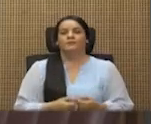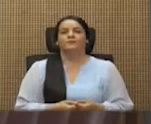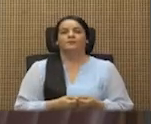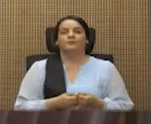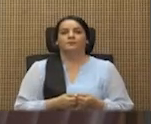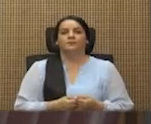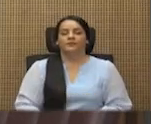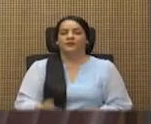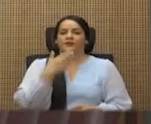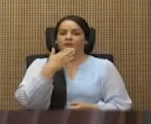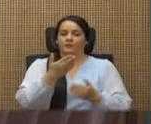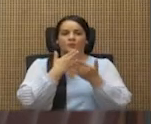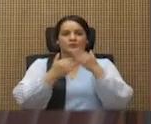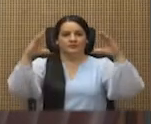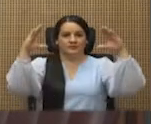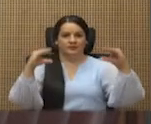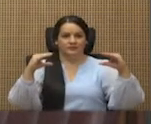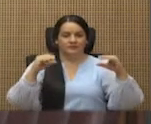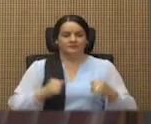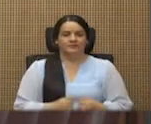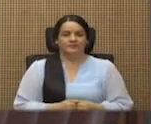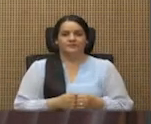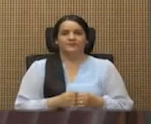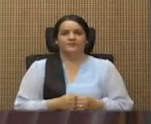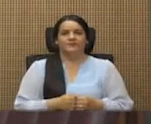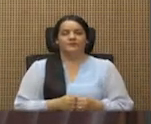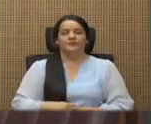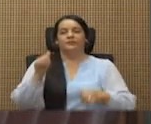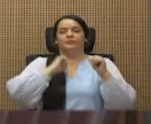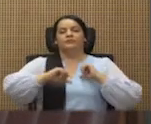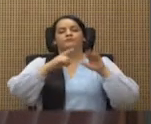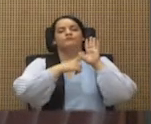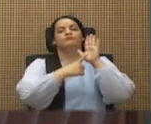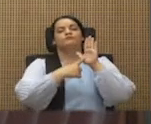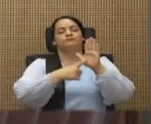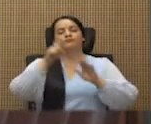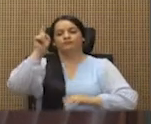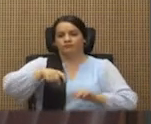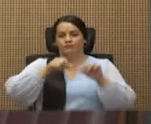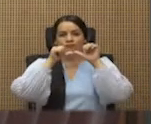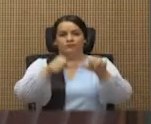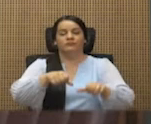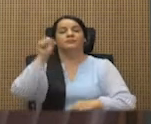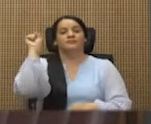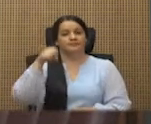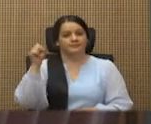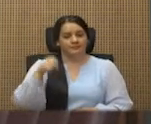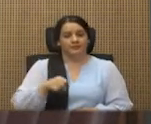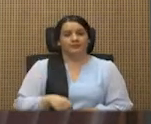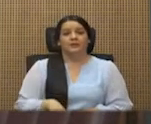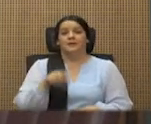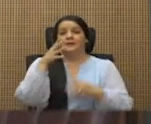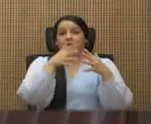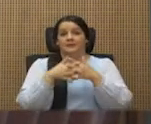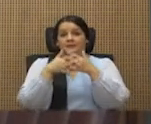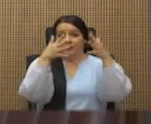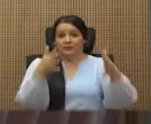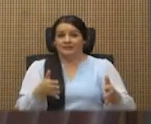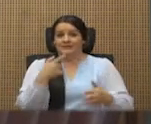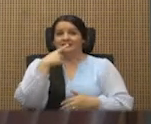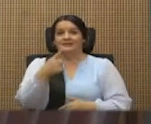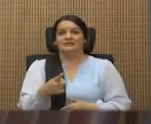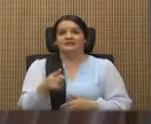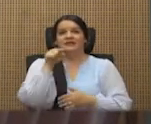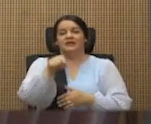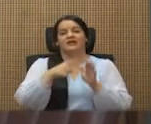Gracias, buenas tardes. El show tiene que continuar, por supuesto. Los estadounidenses dicen, the